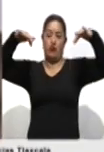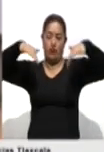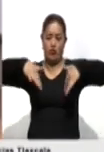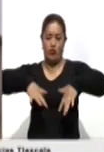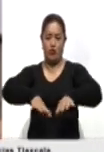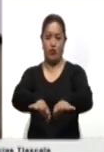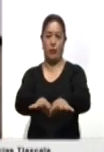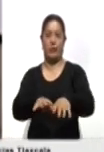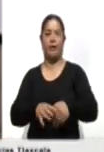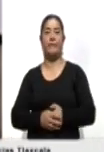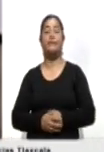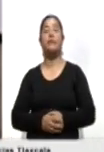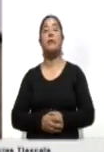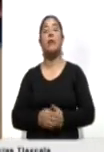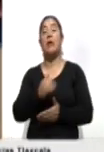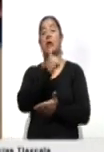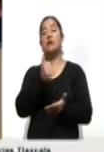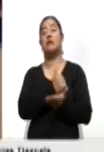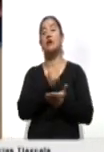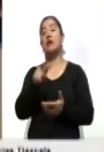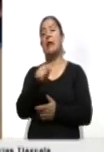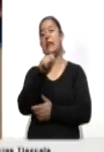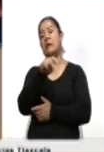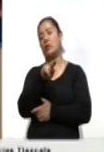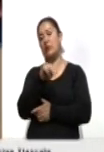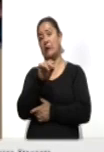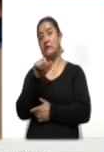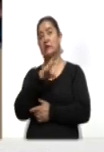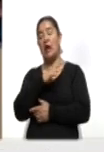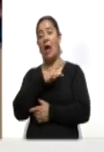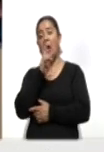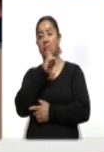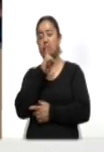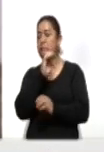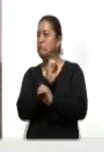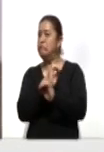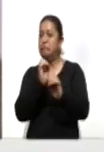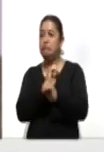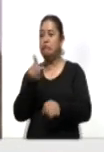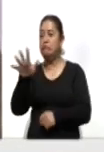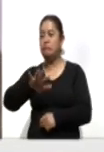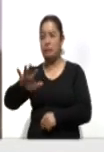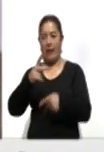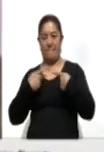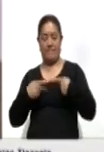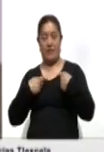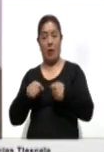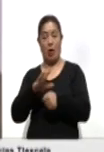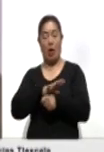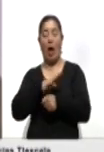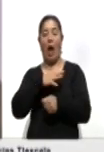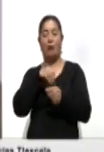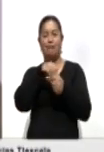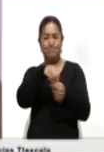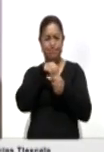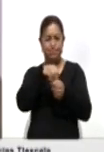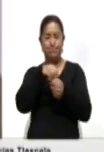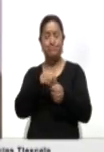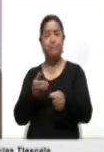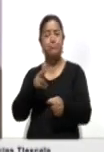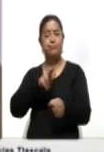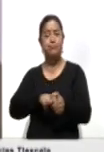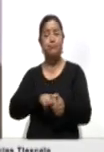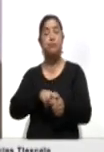La ciudad india de Pune se está quedando sin respiradores mientras los pacientes de coronavirus abarrotan sus hospitales en una